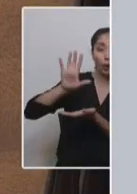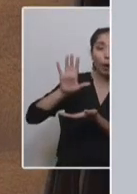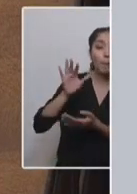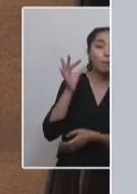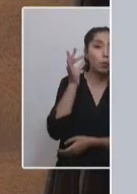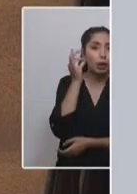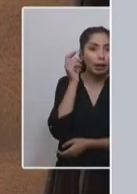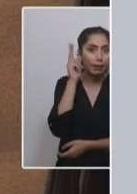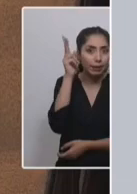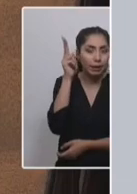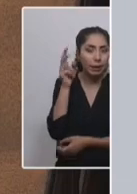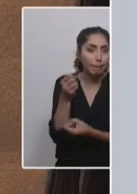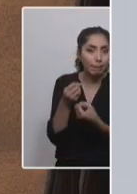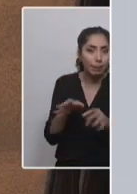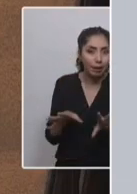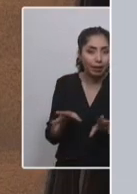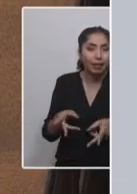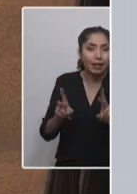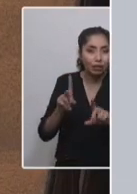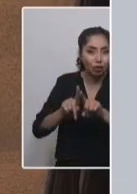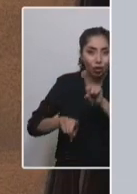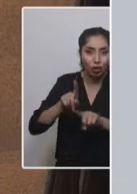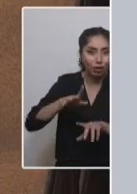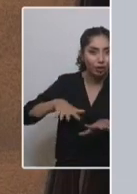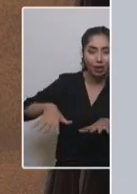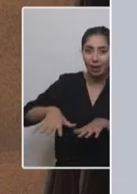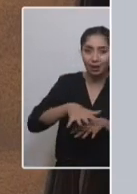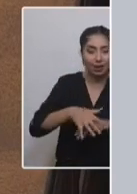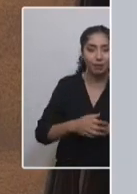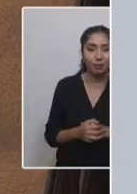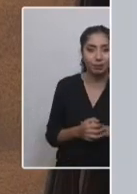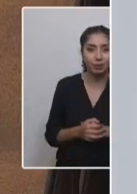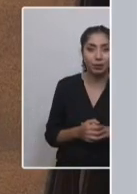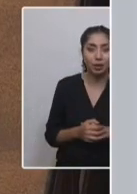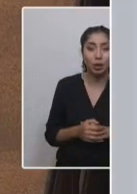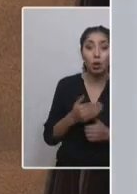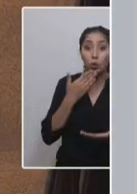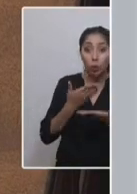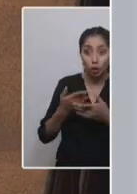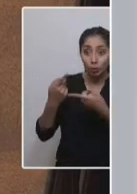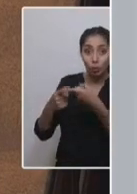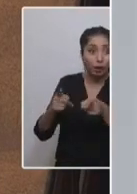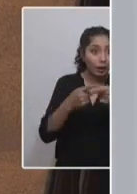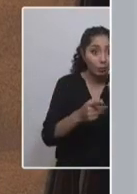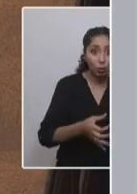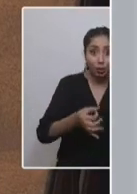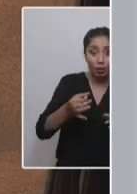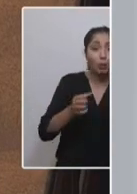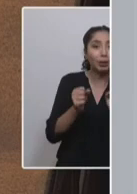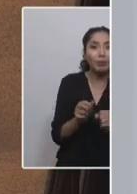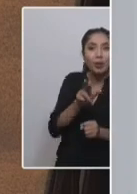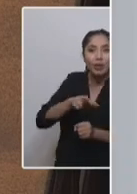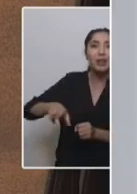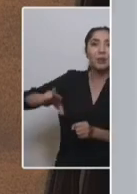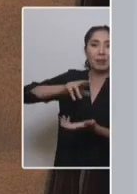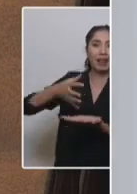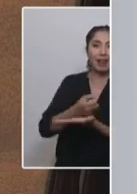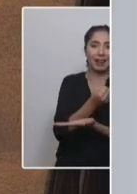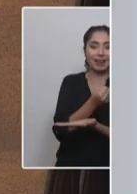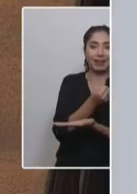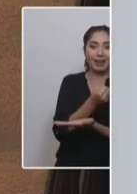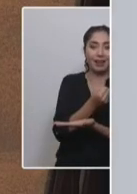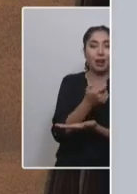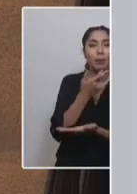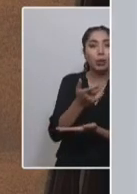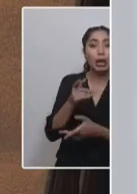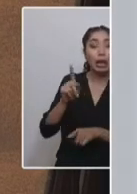bastante claras, la inexcusabilidad de los jueces, el acceso a la justicia, son normas que ya estaban,